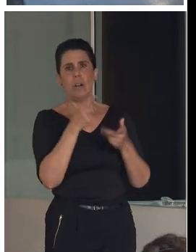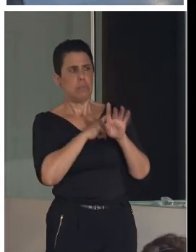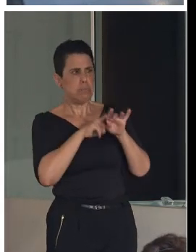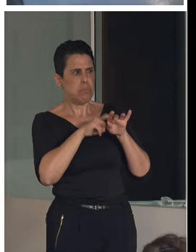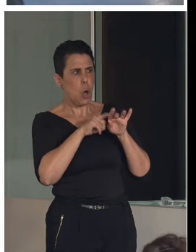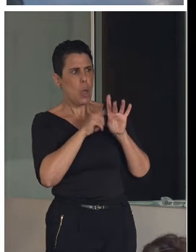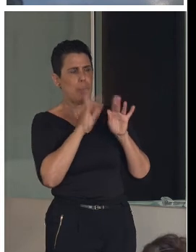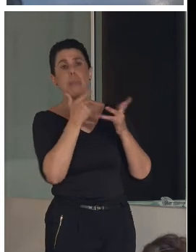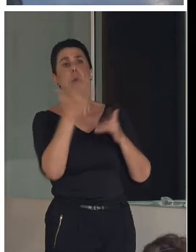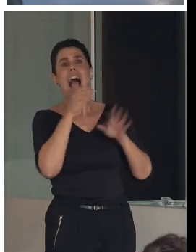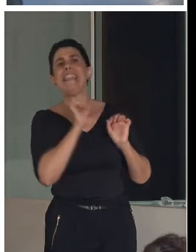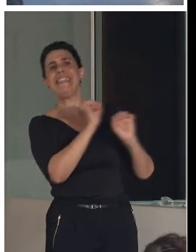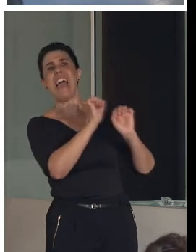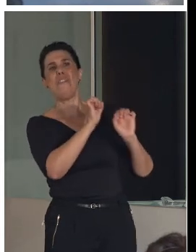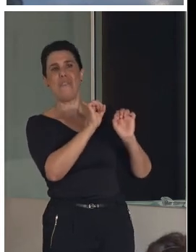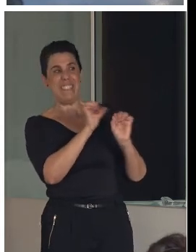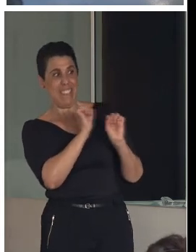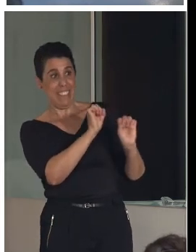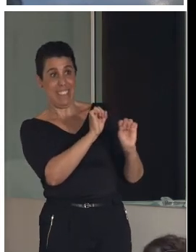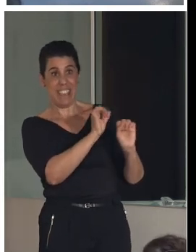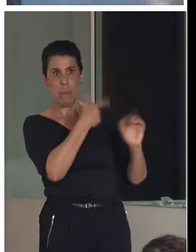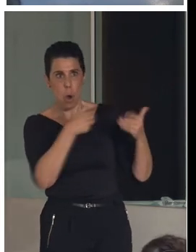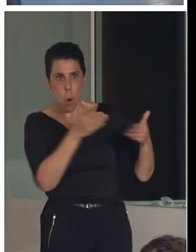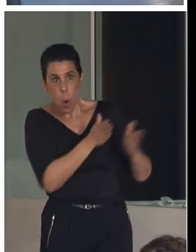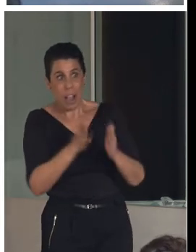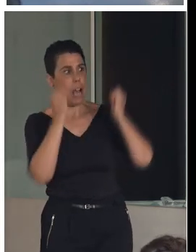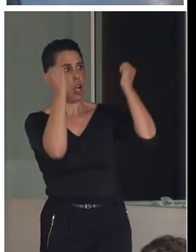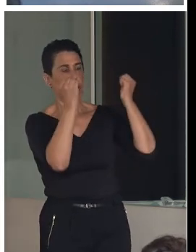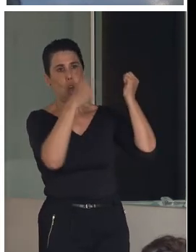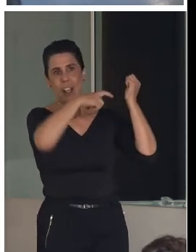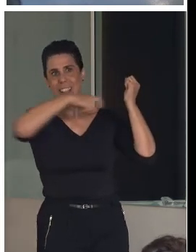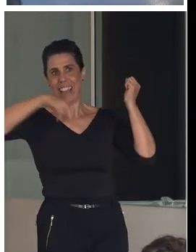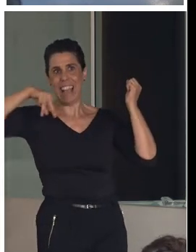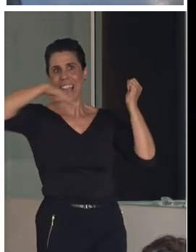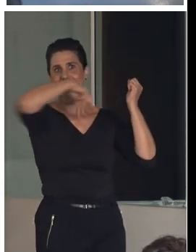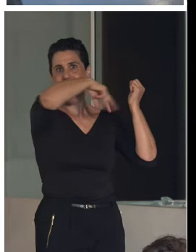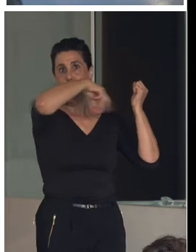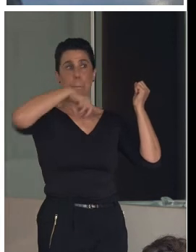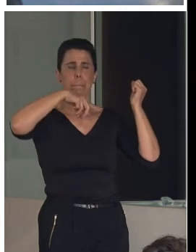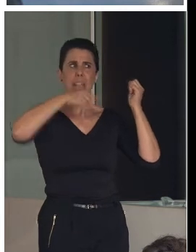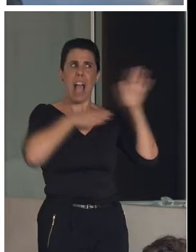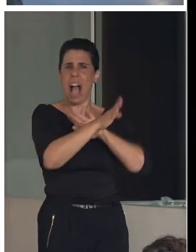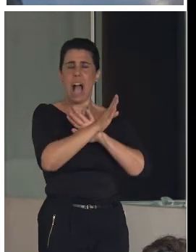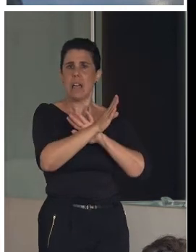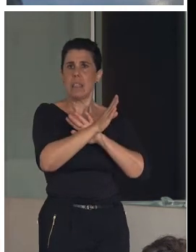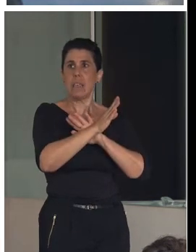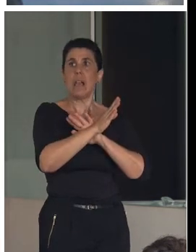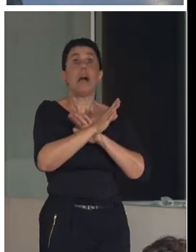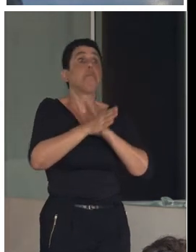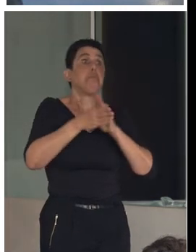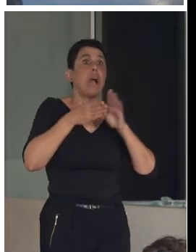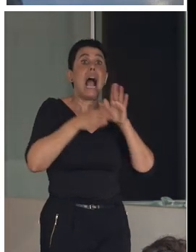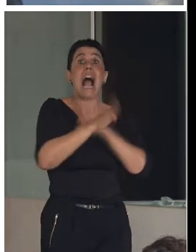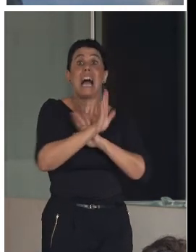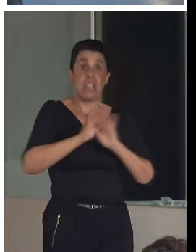defensiva y que tienen unos caminos de ronda y unas torres contrafuerte, que no es que no sean accesibles para personas que tienen